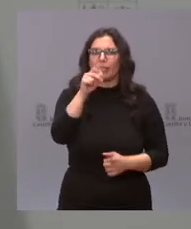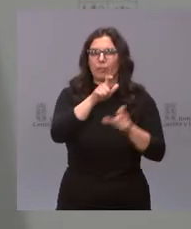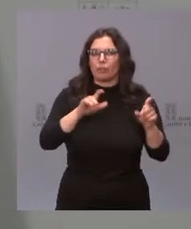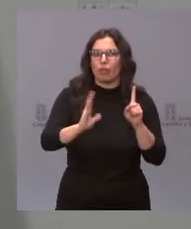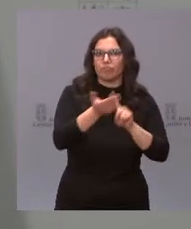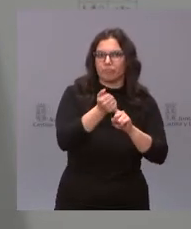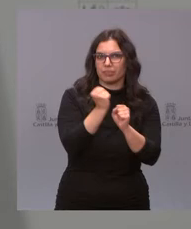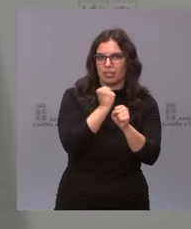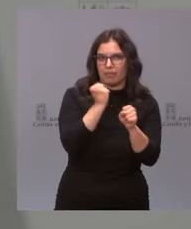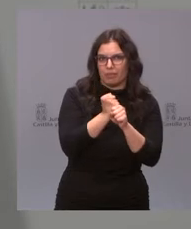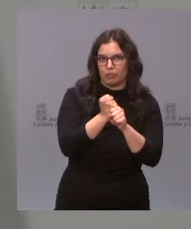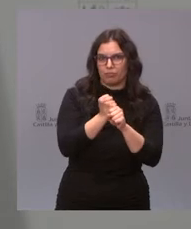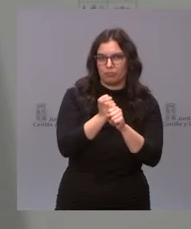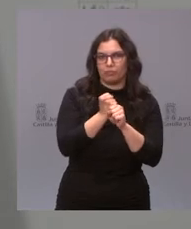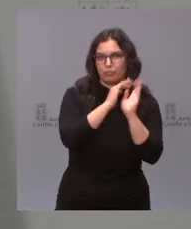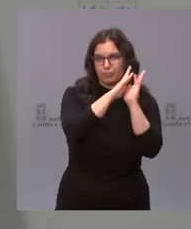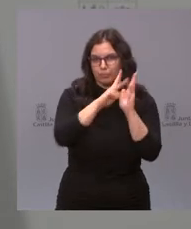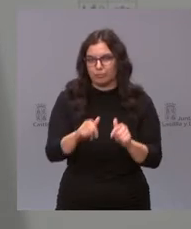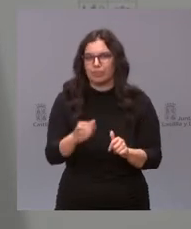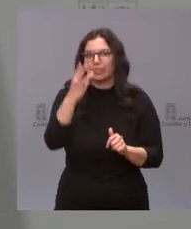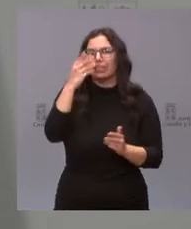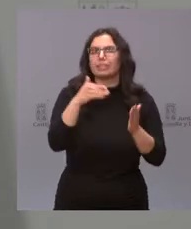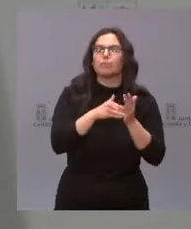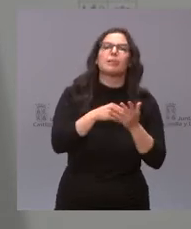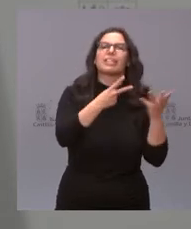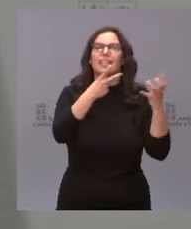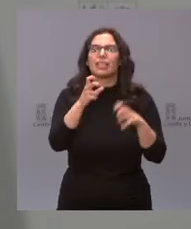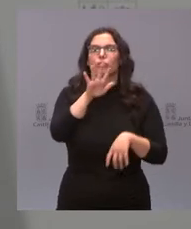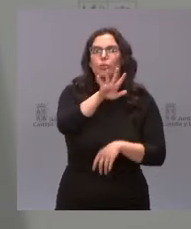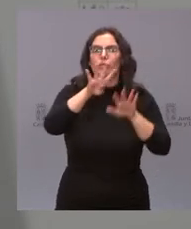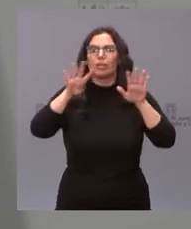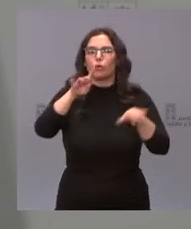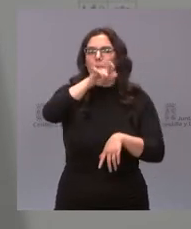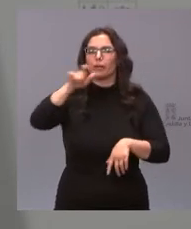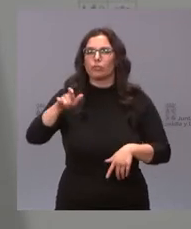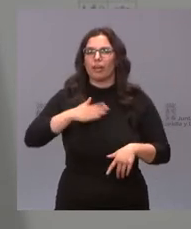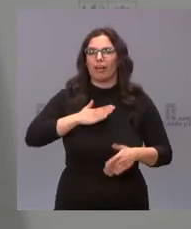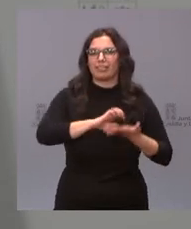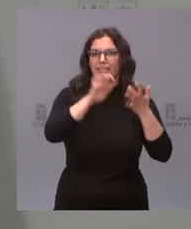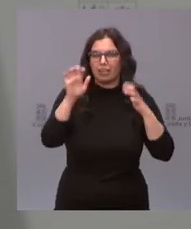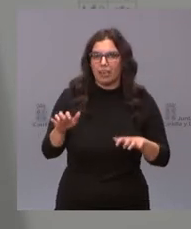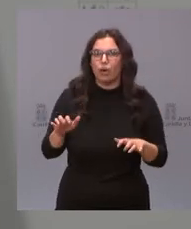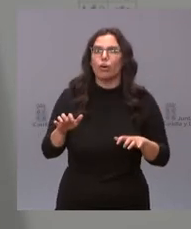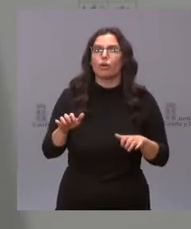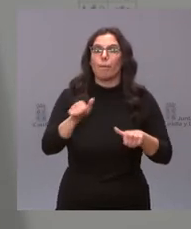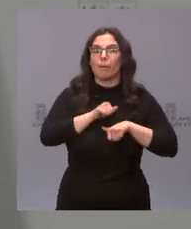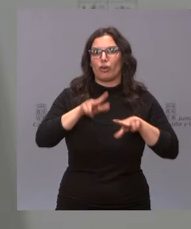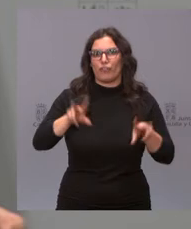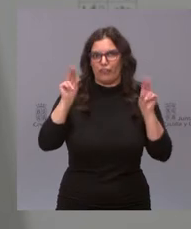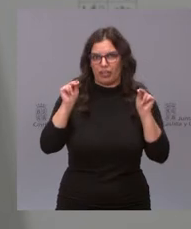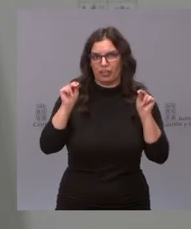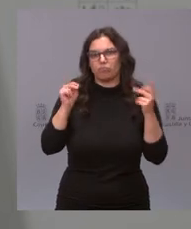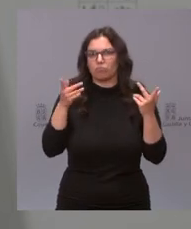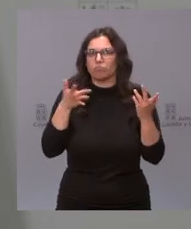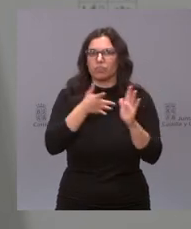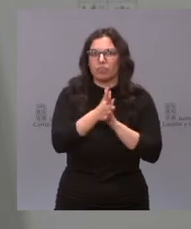empleo en Castilla y León, 3.759 castellanos y leoneses han abandonado las listas del paro,